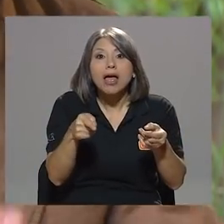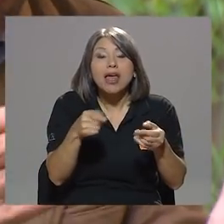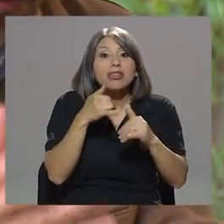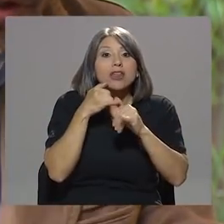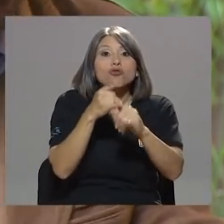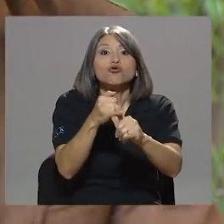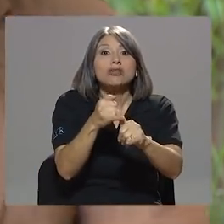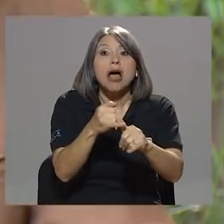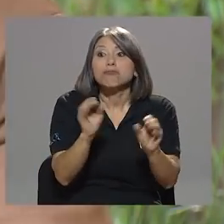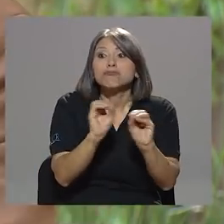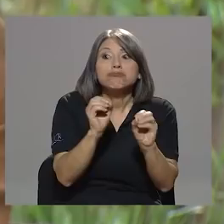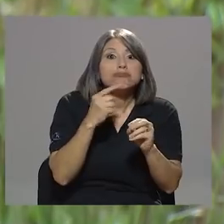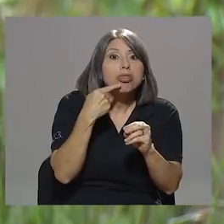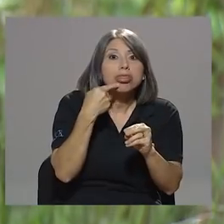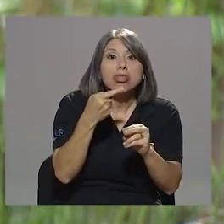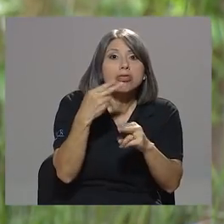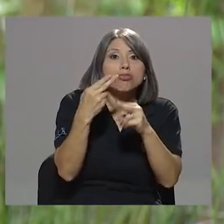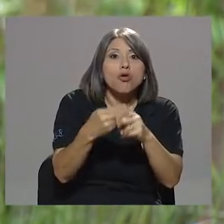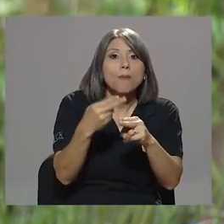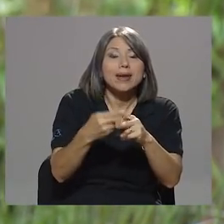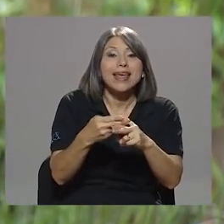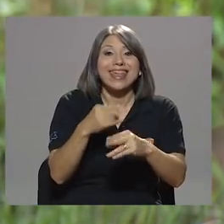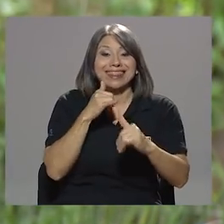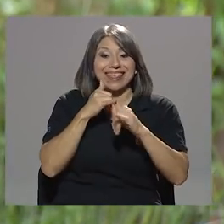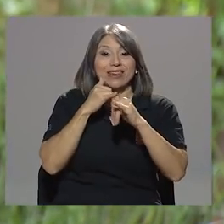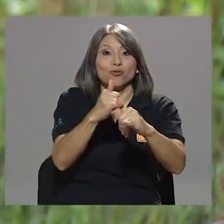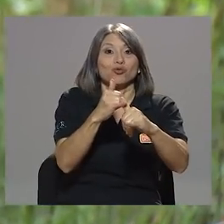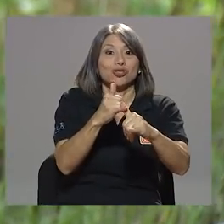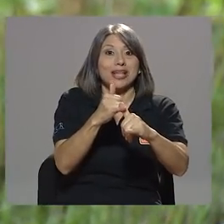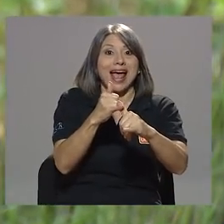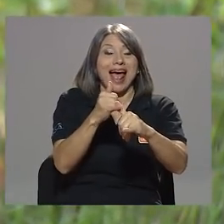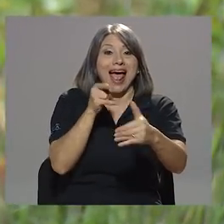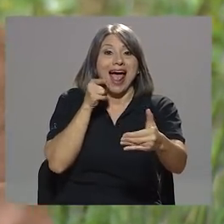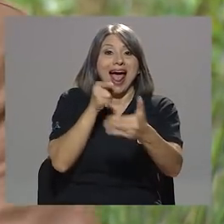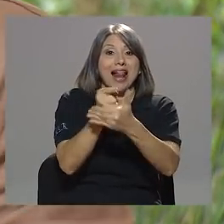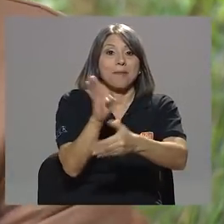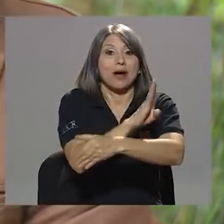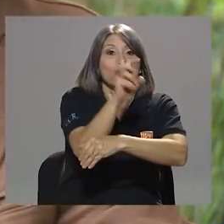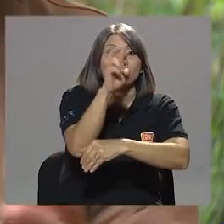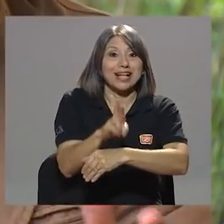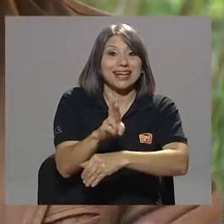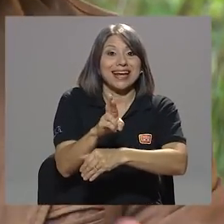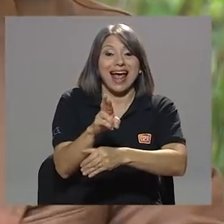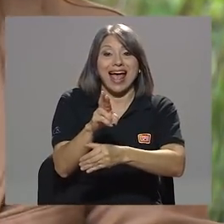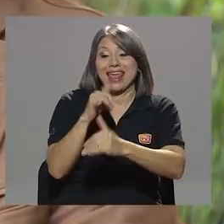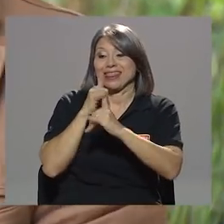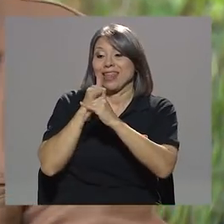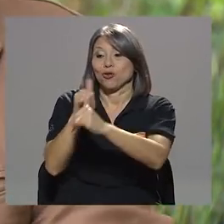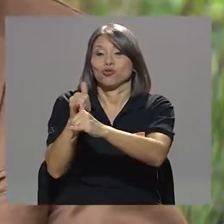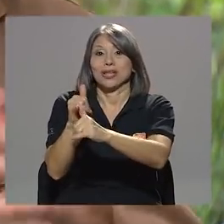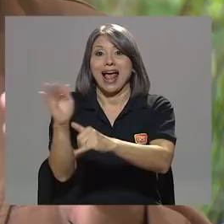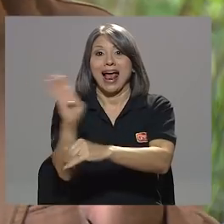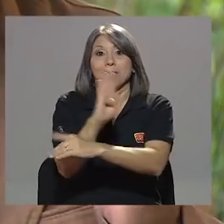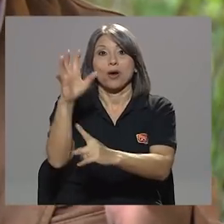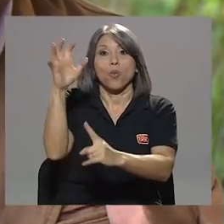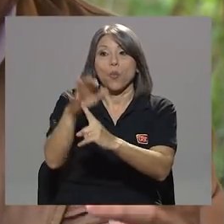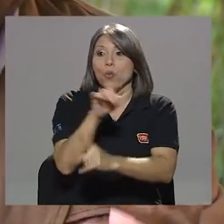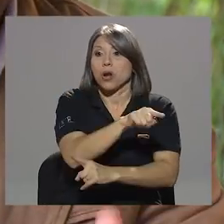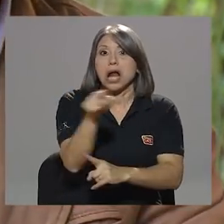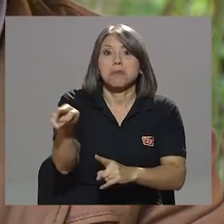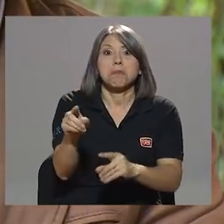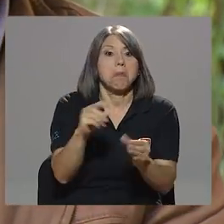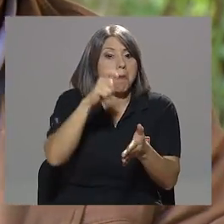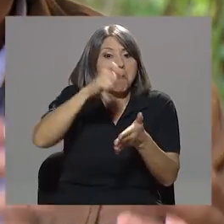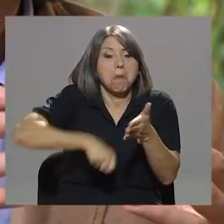denuncia del Banco de Costa Rica y la denuncia del Banco Popular es anónima. Llegaron a la